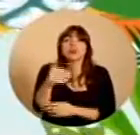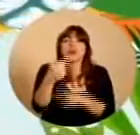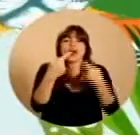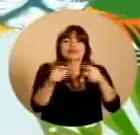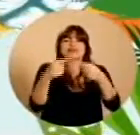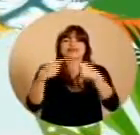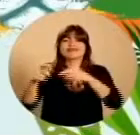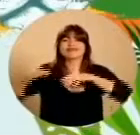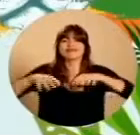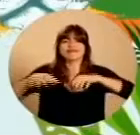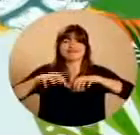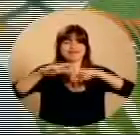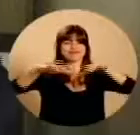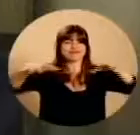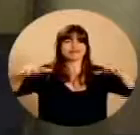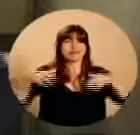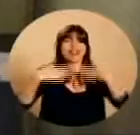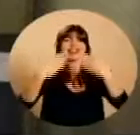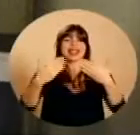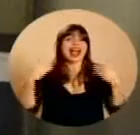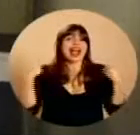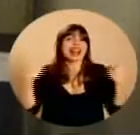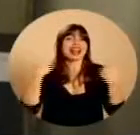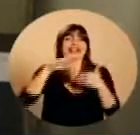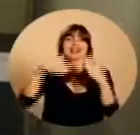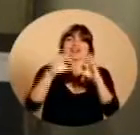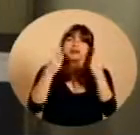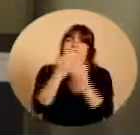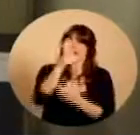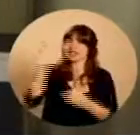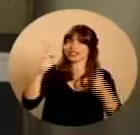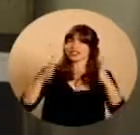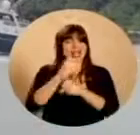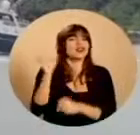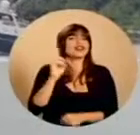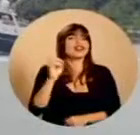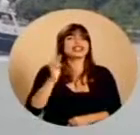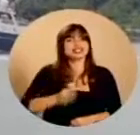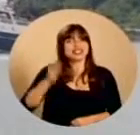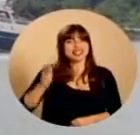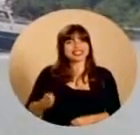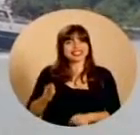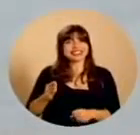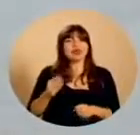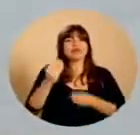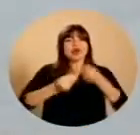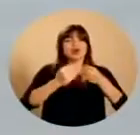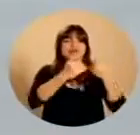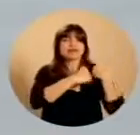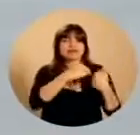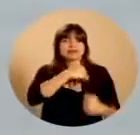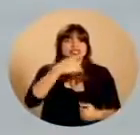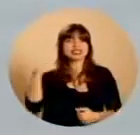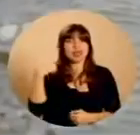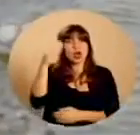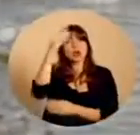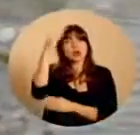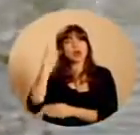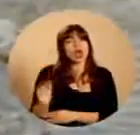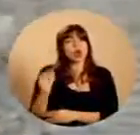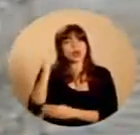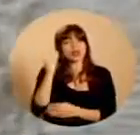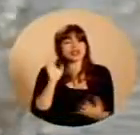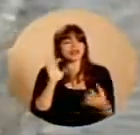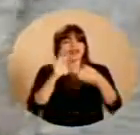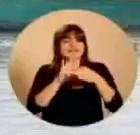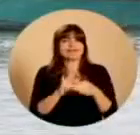250 actividades que llenarán de alegría a las familias costarricenses. Entre los objetivos que se plantea el festival destaca la necesidad